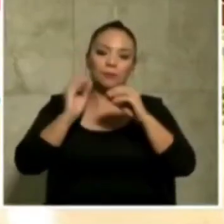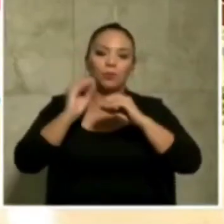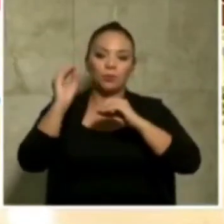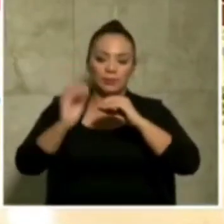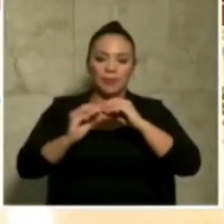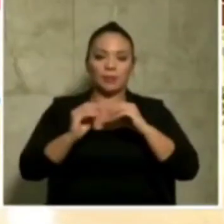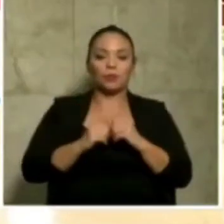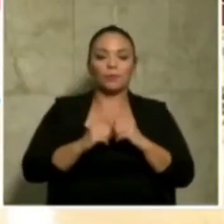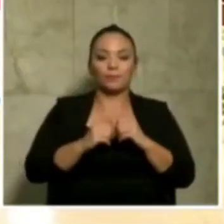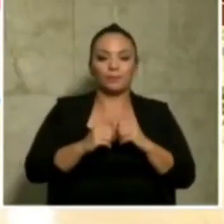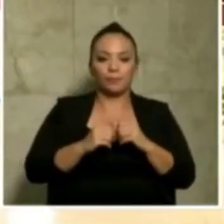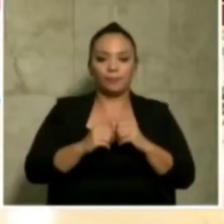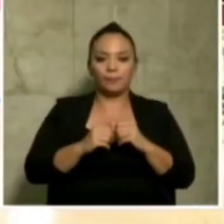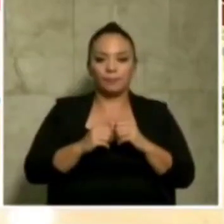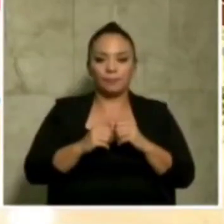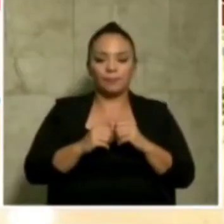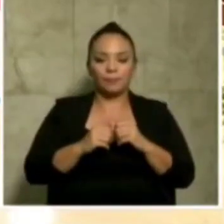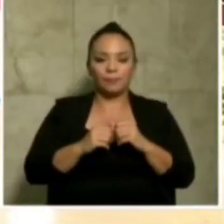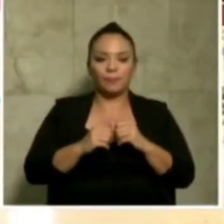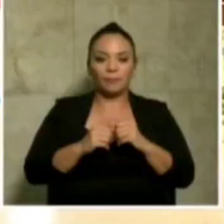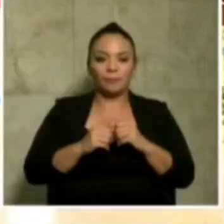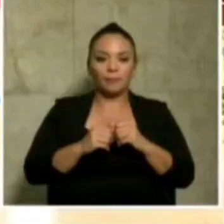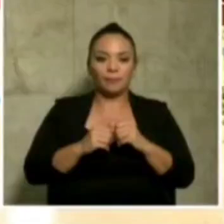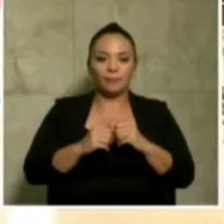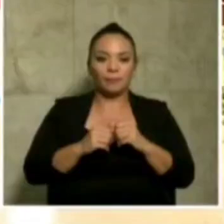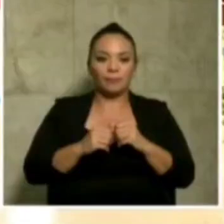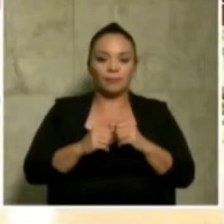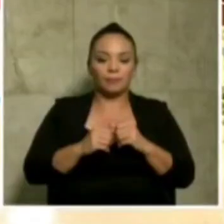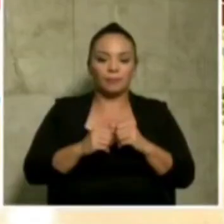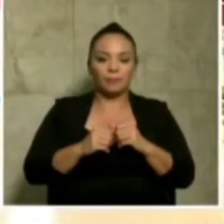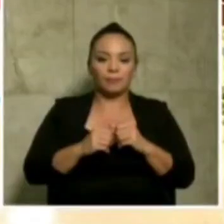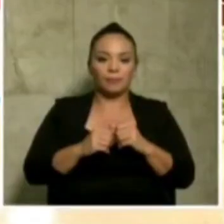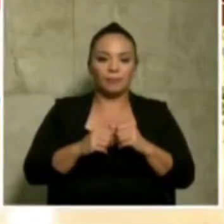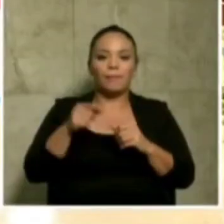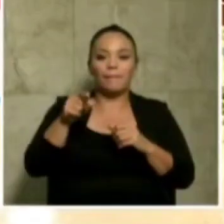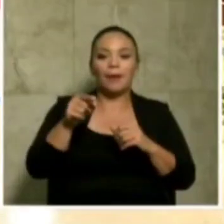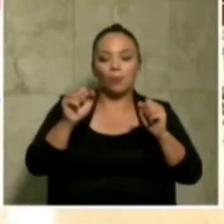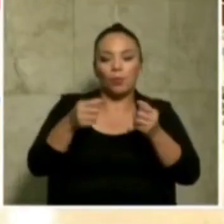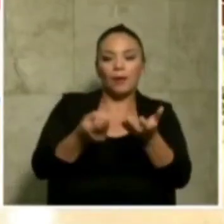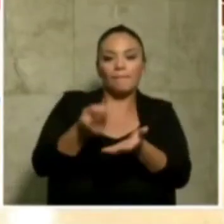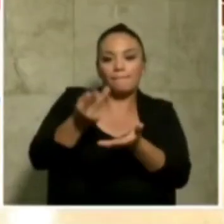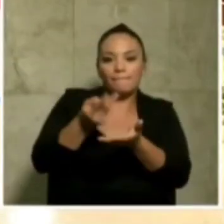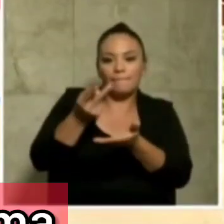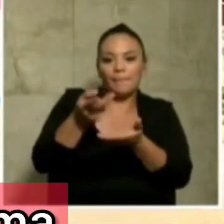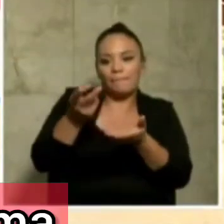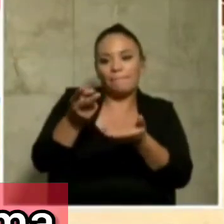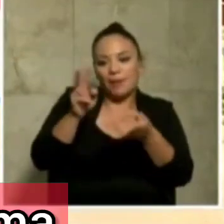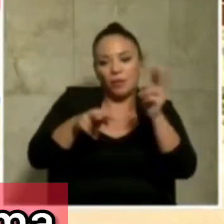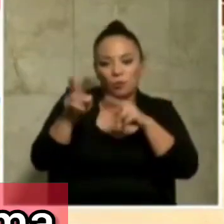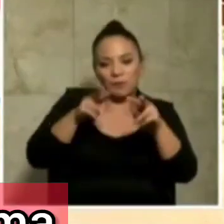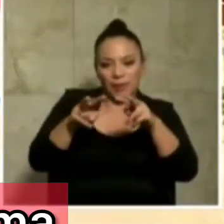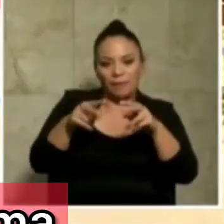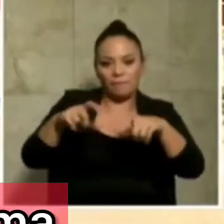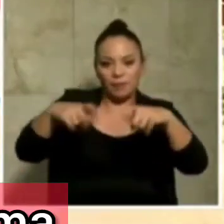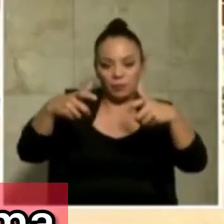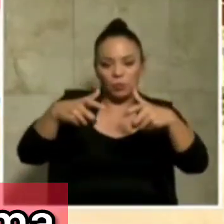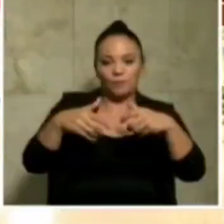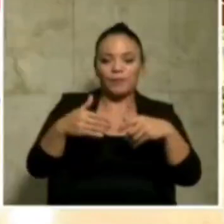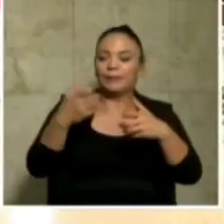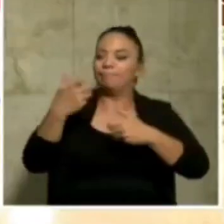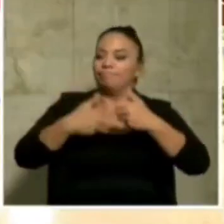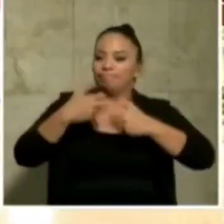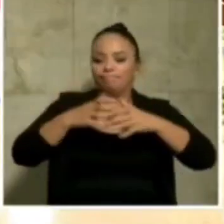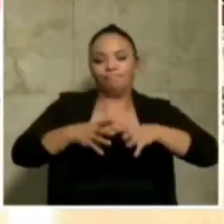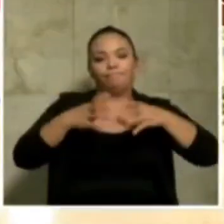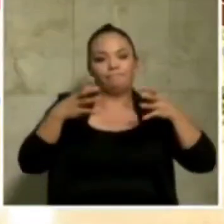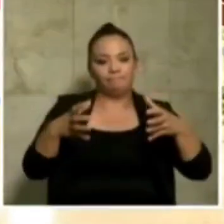es lo que se hace para poder valorizar los residuos. De ahí que tenemos un gran problema y